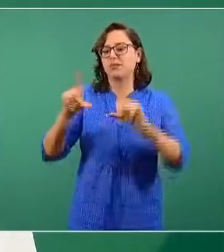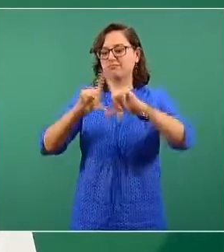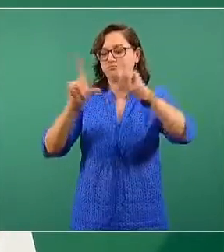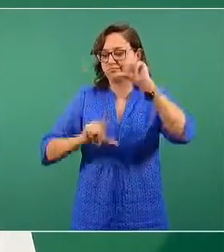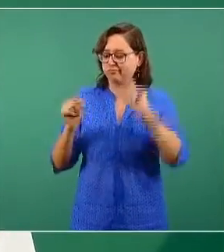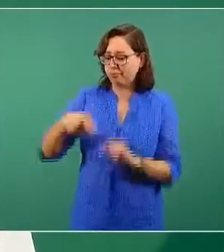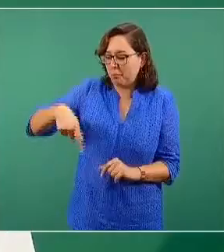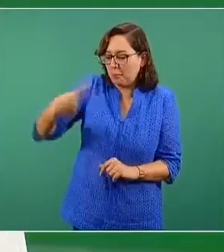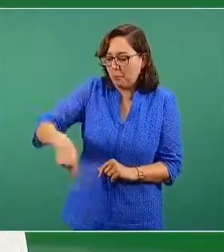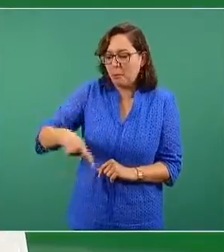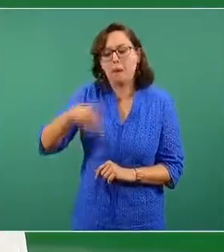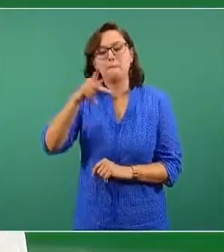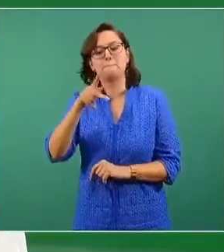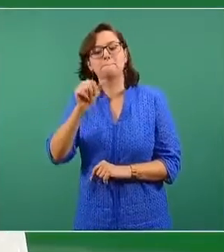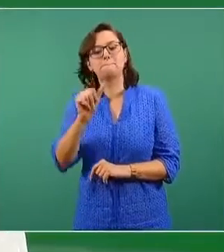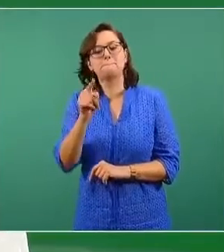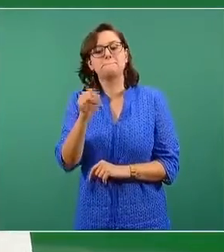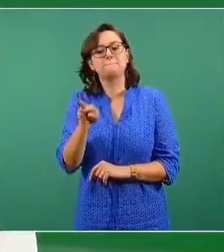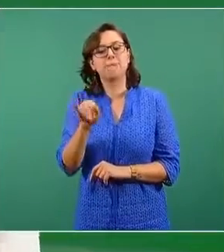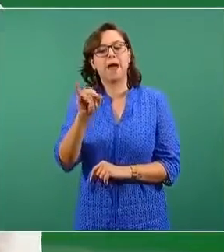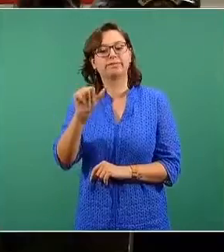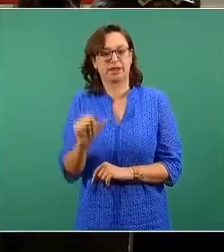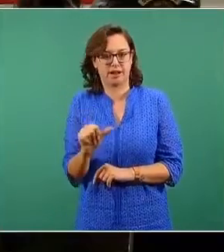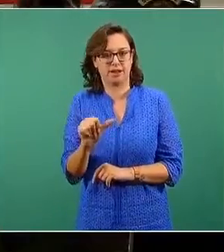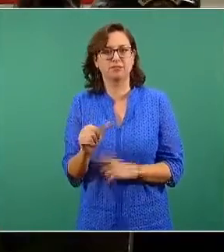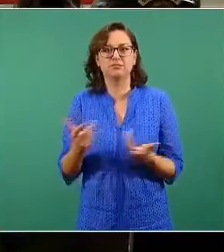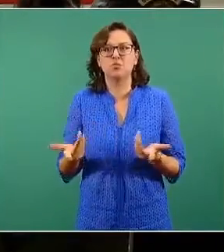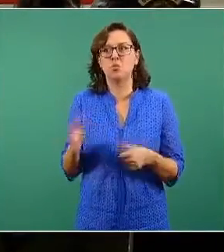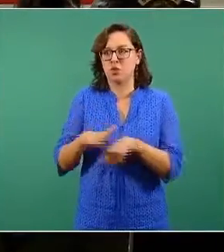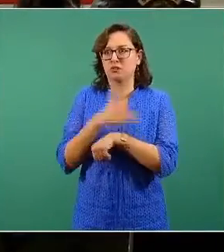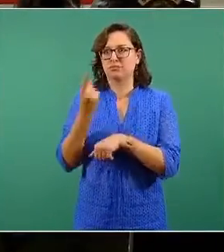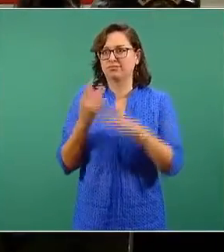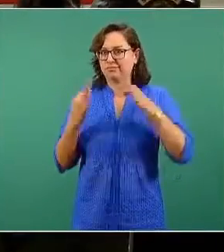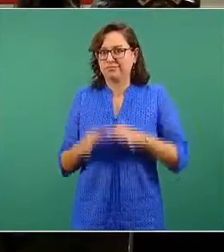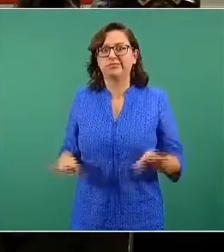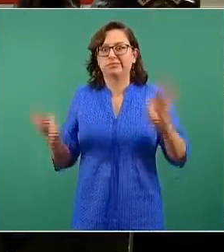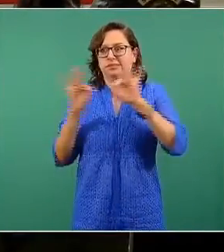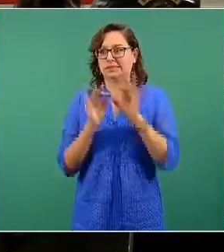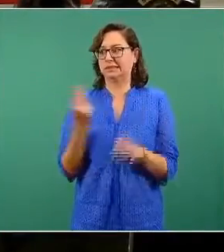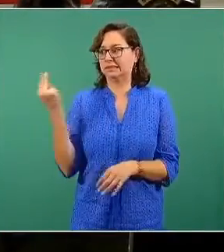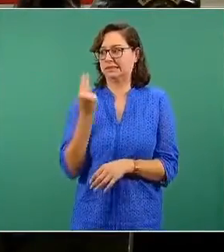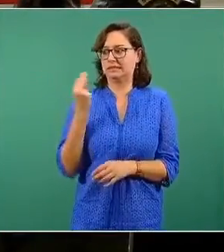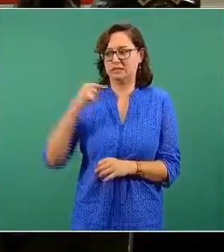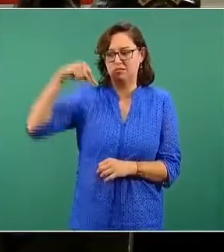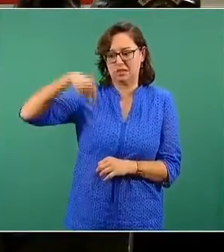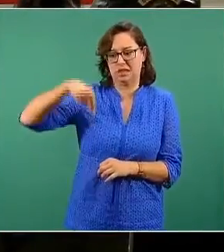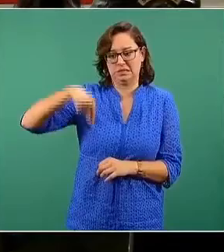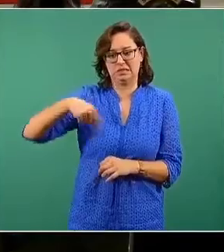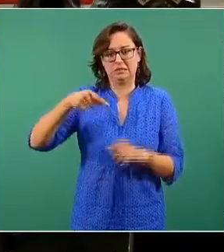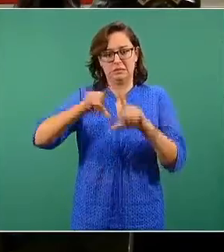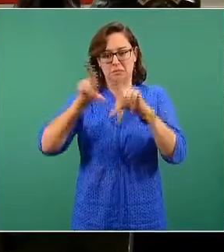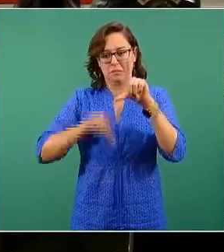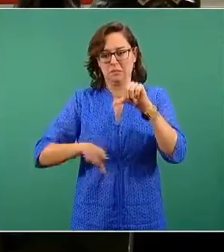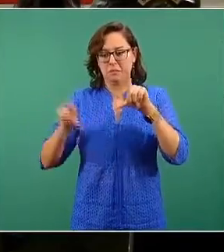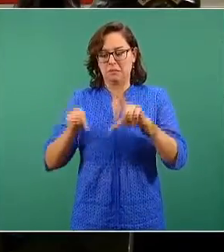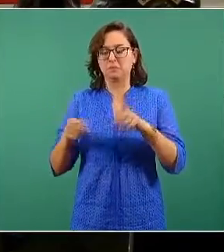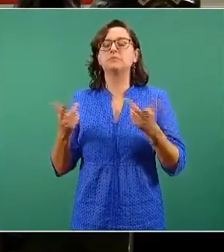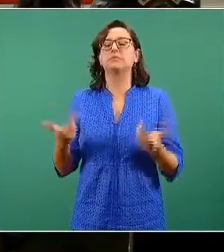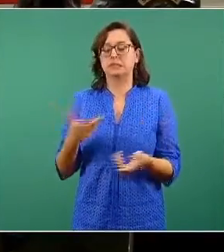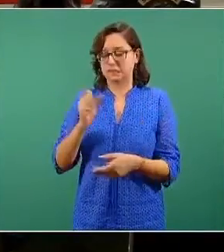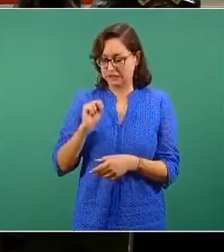enfoque de soberanía que implica. Conocemos que hay un grado importante de desarrollo